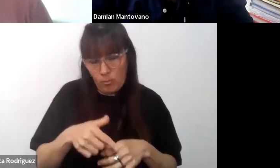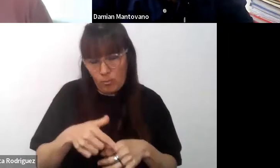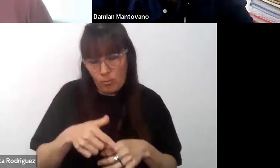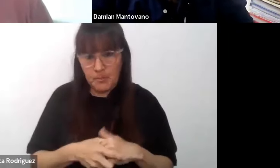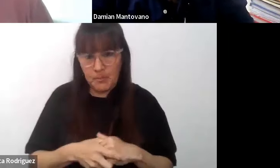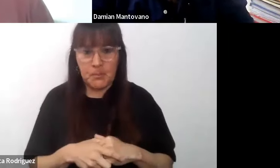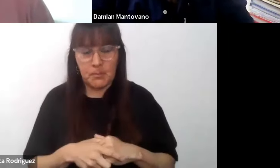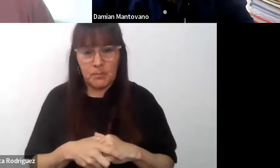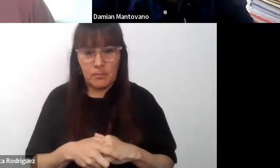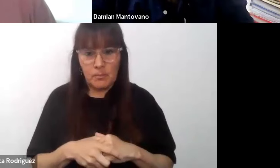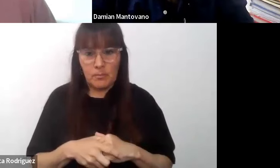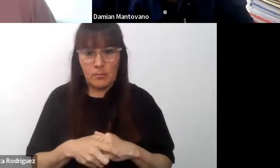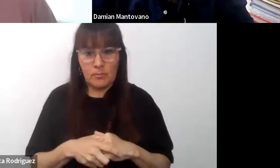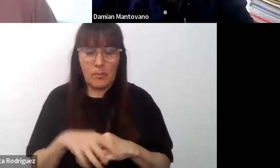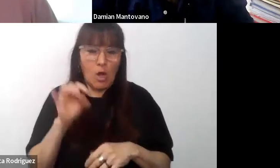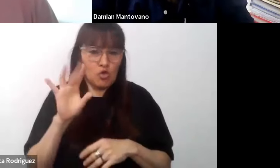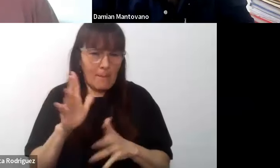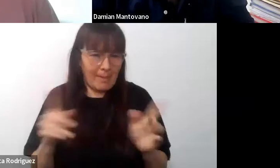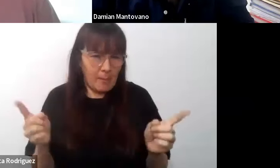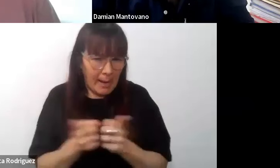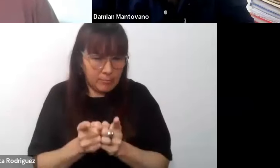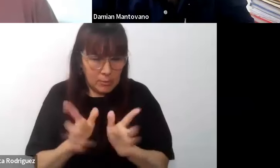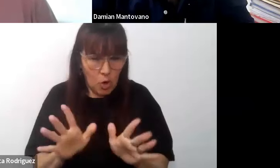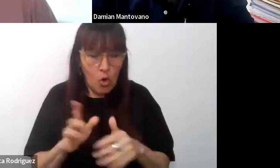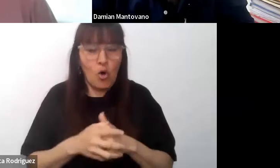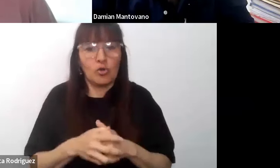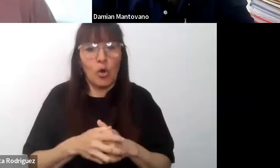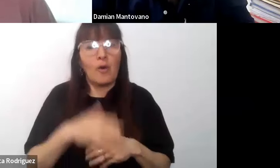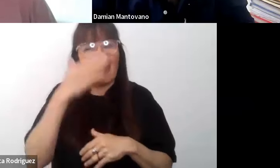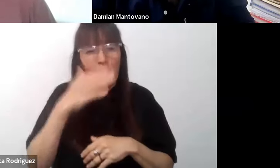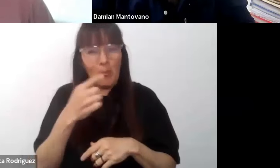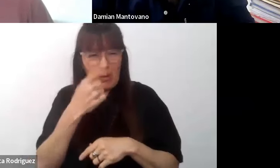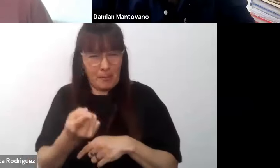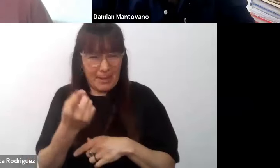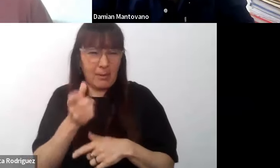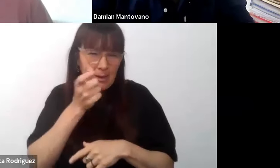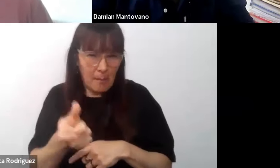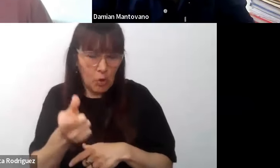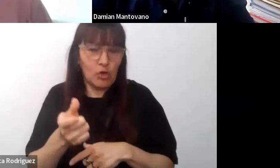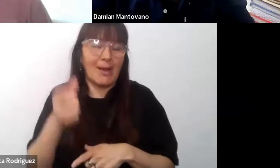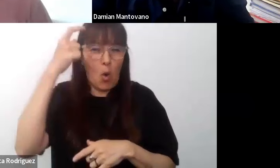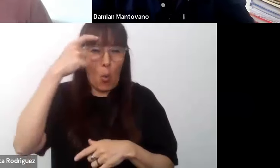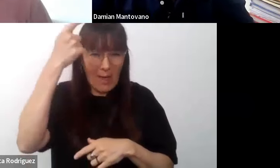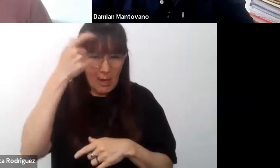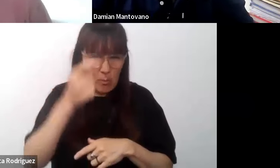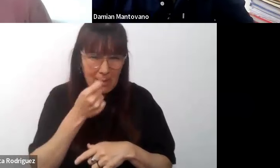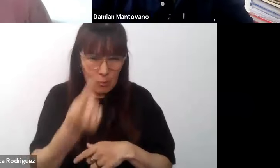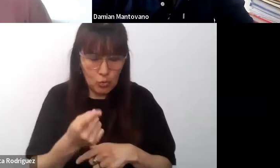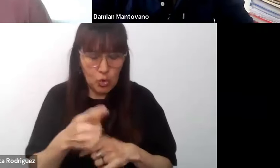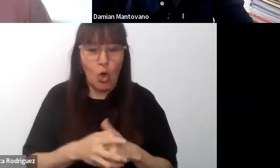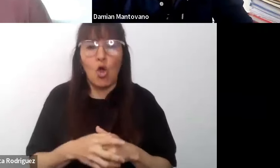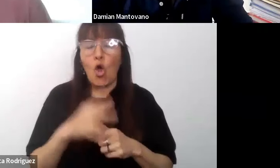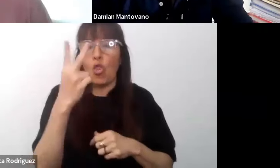Voy a, solo para terminar esto y después ya llegaré a la pregunta especial que nos hizo Guadalupe, los dos principios que